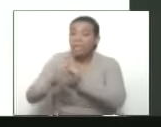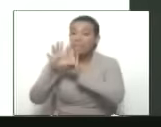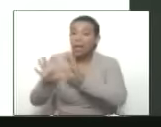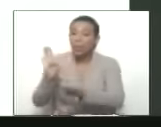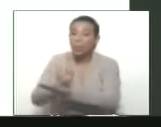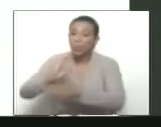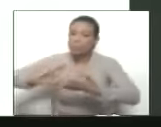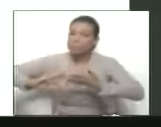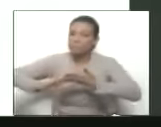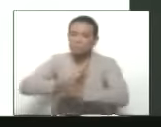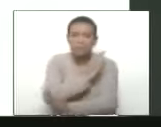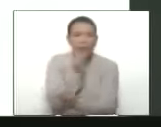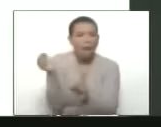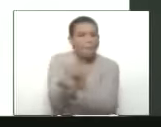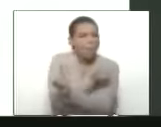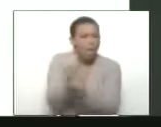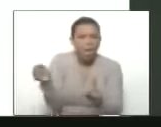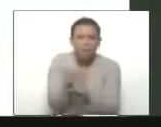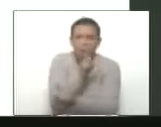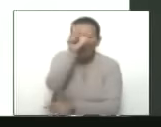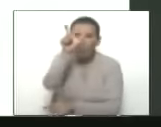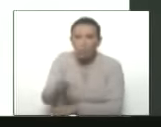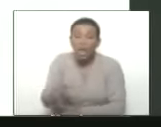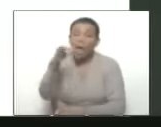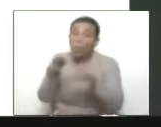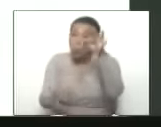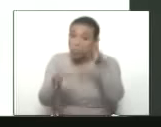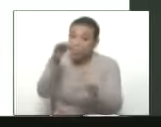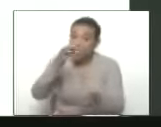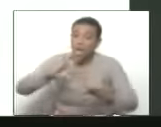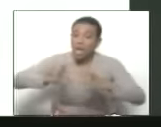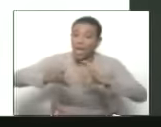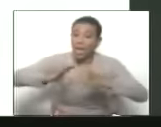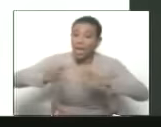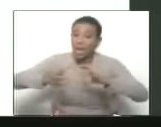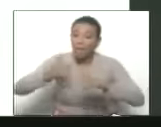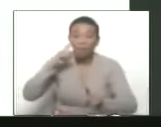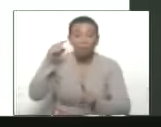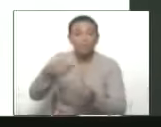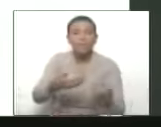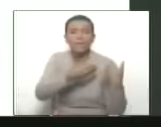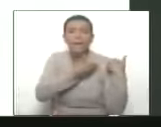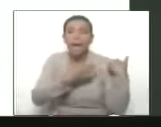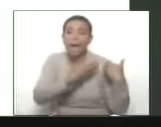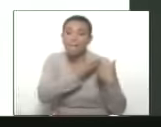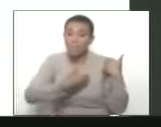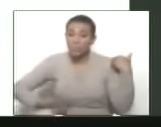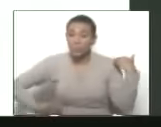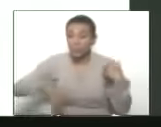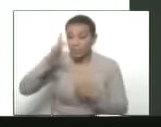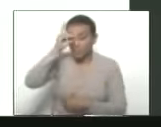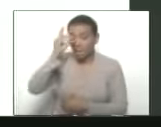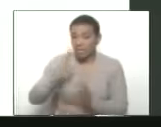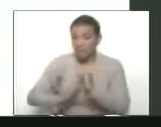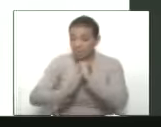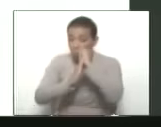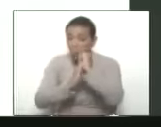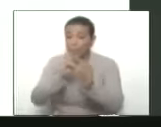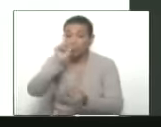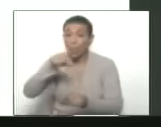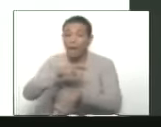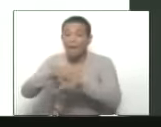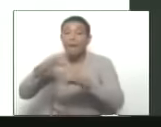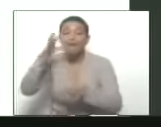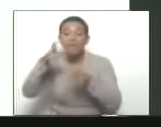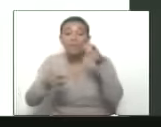erradicación de la violencia contra la mujer y la justicia de género, y lo encabeza la vicepresidenta Delcy Rodríguez y el